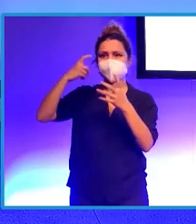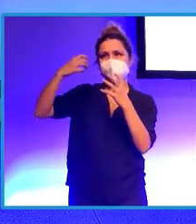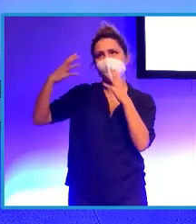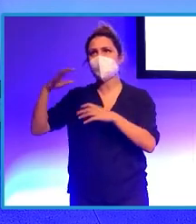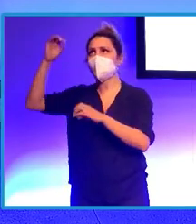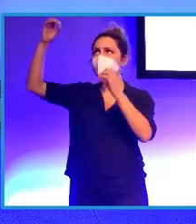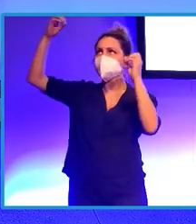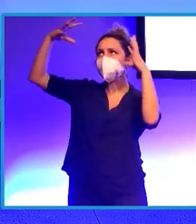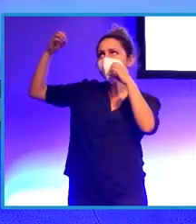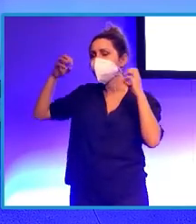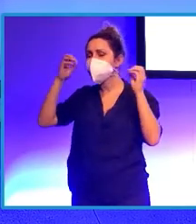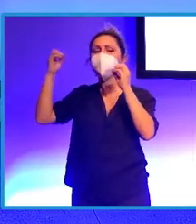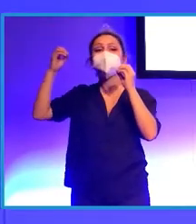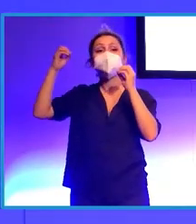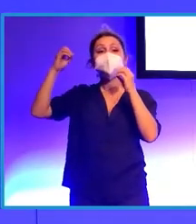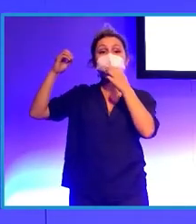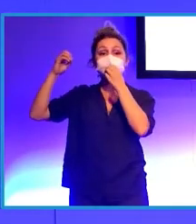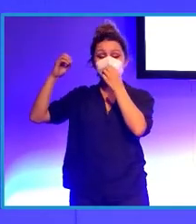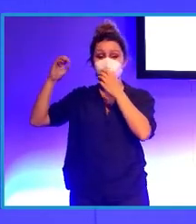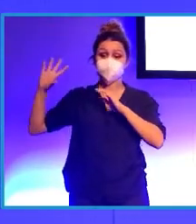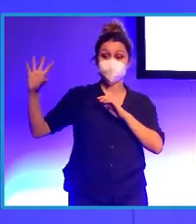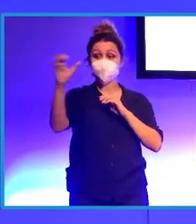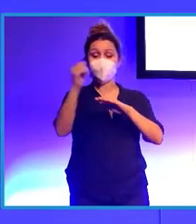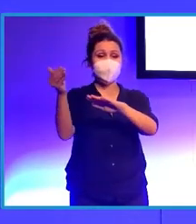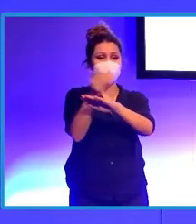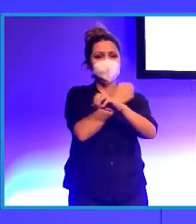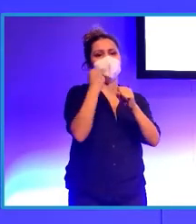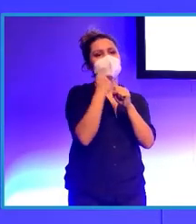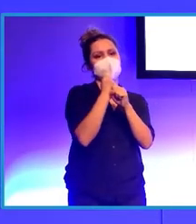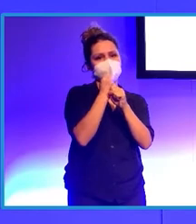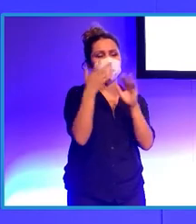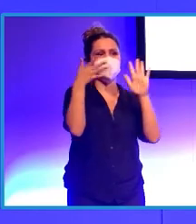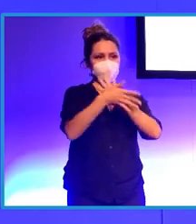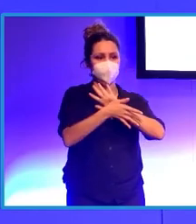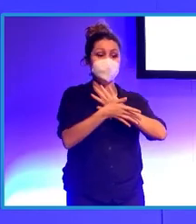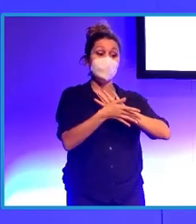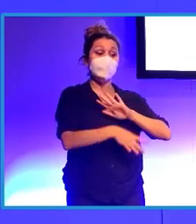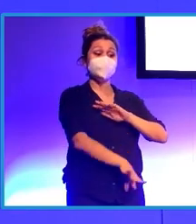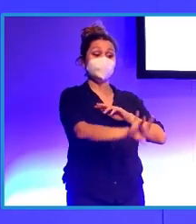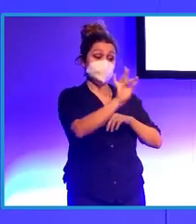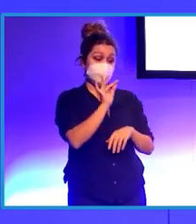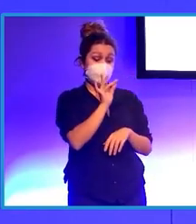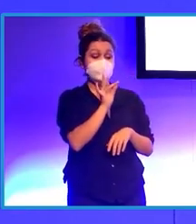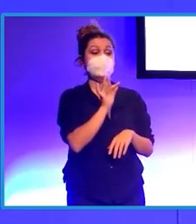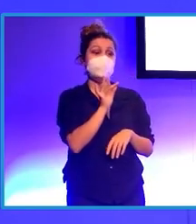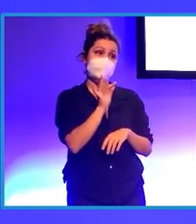iluminación, tal, hay un trabajo previo también que es decidir qué